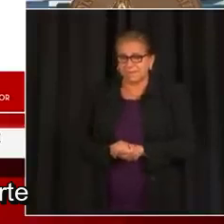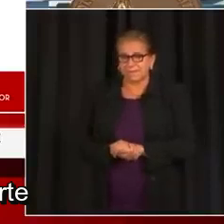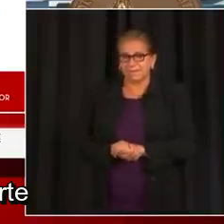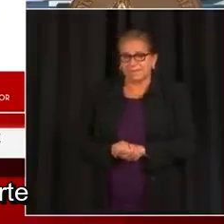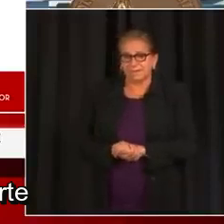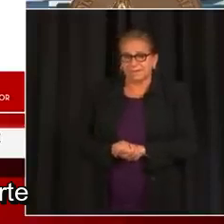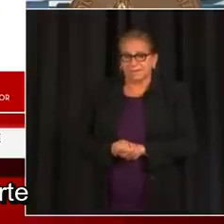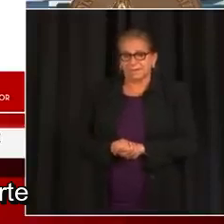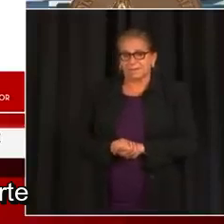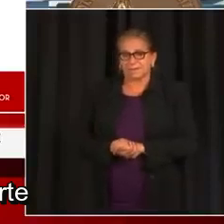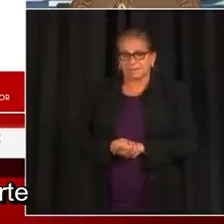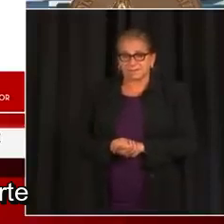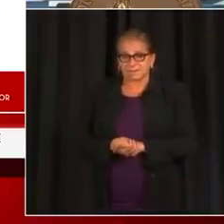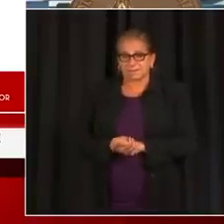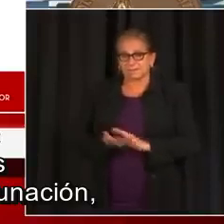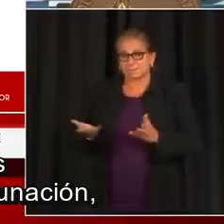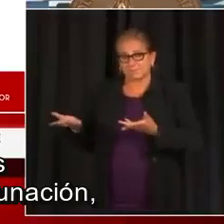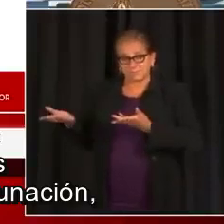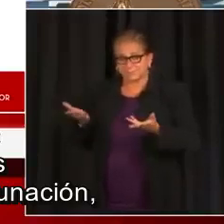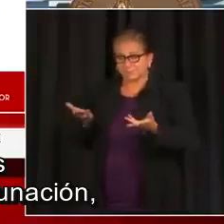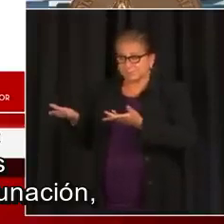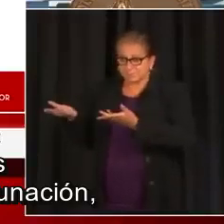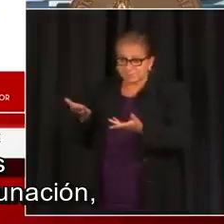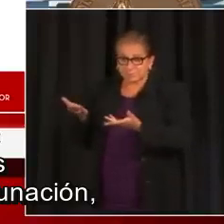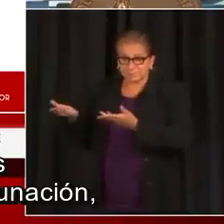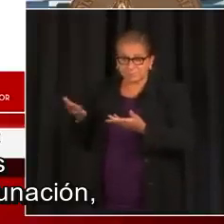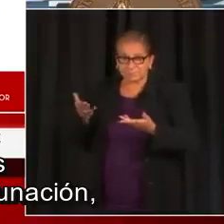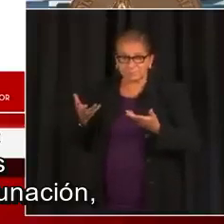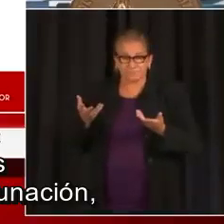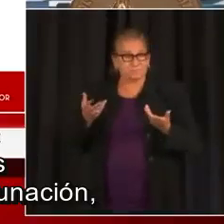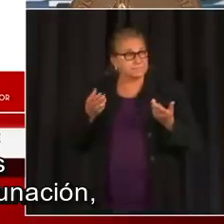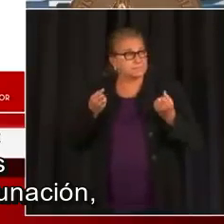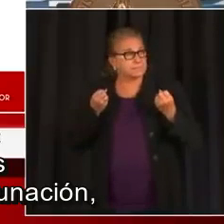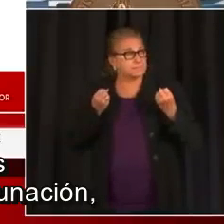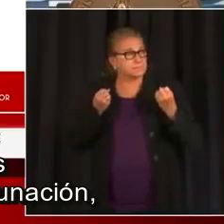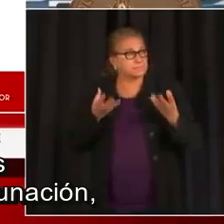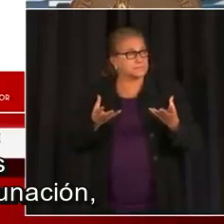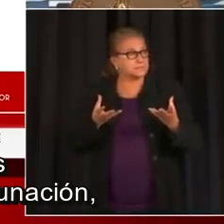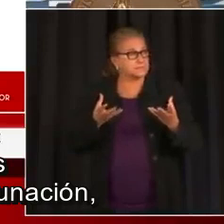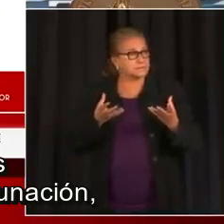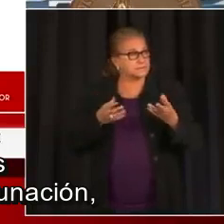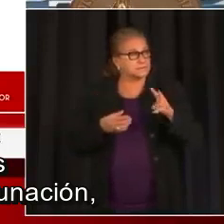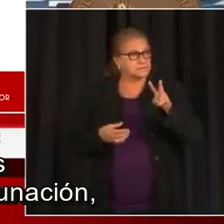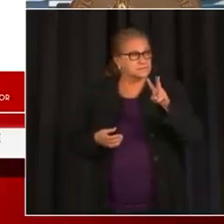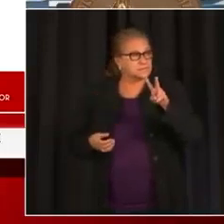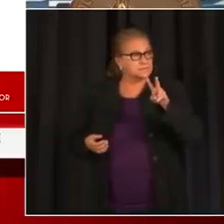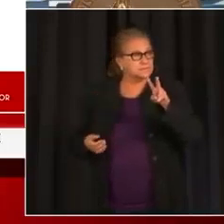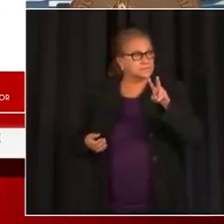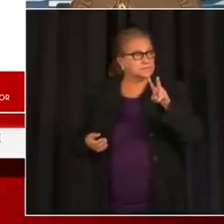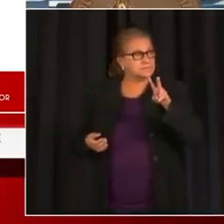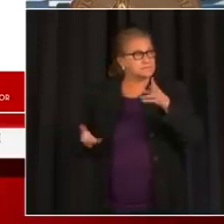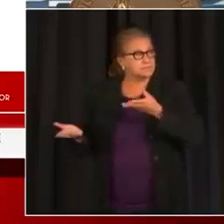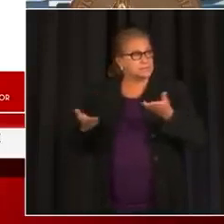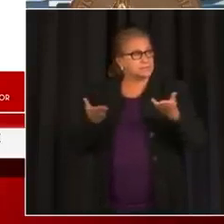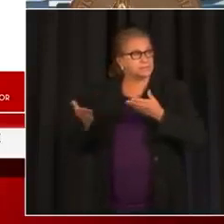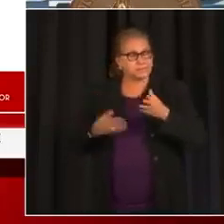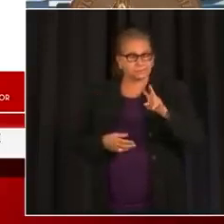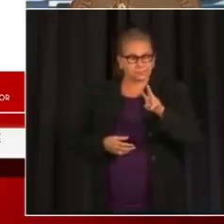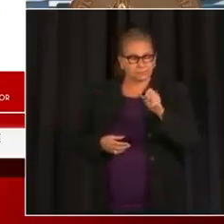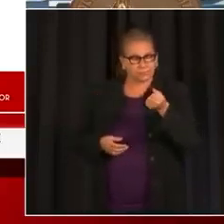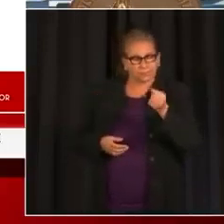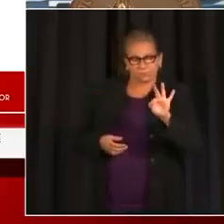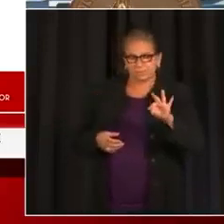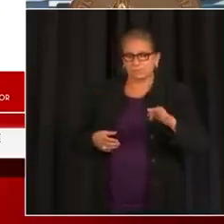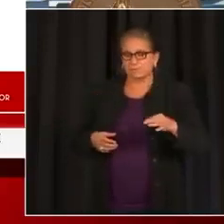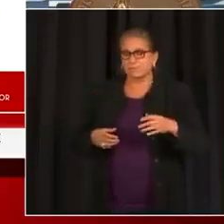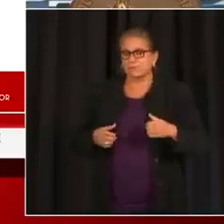de transporte y hemos transportado a más de 200 residentes a lugares de vacunación en la circunscripción 7 y 8.